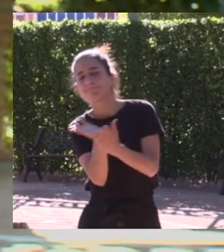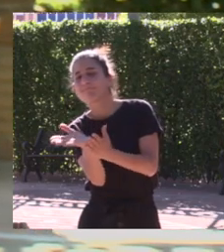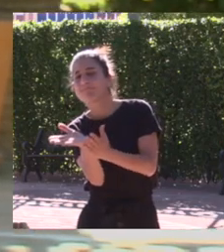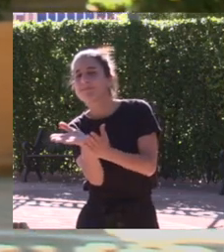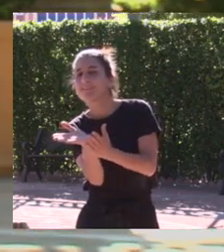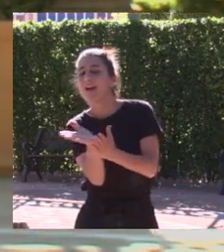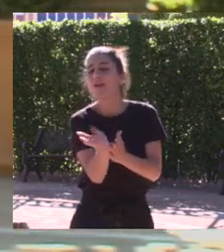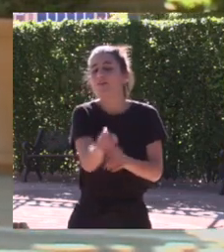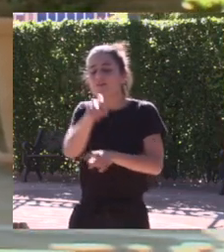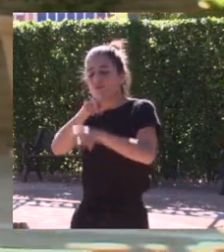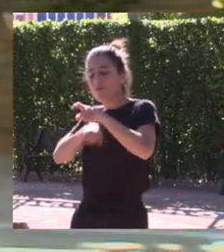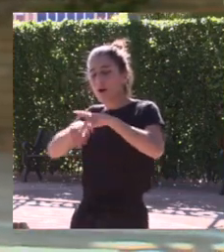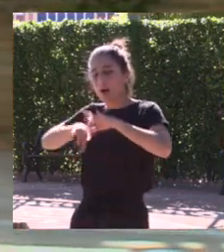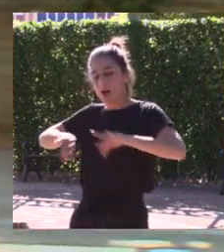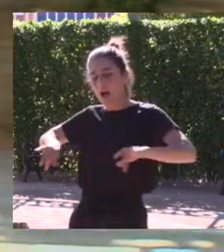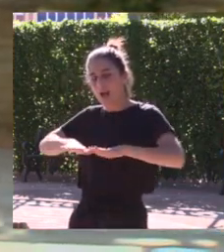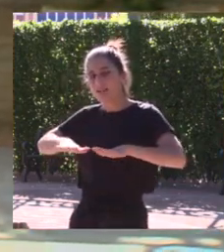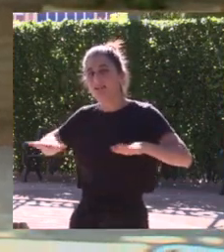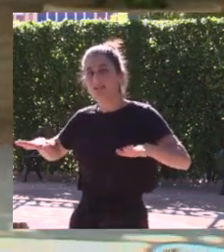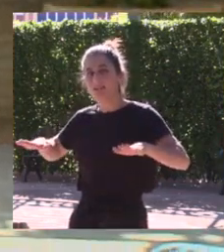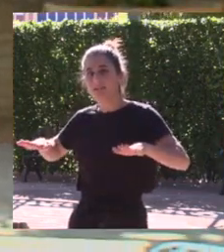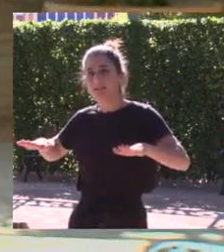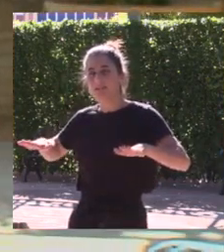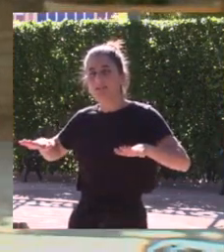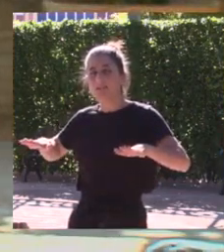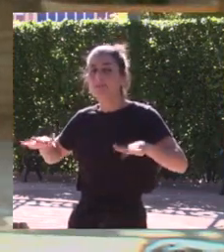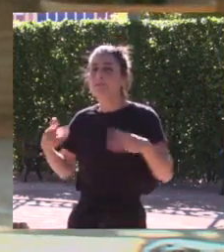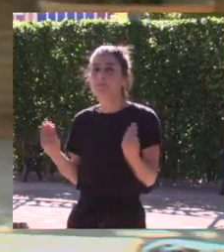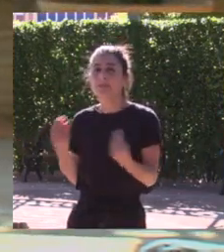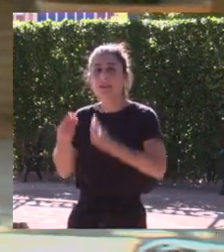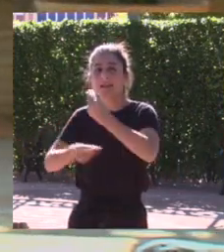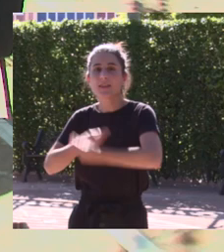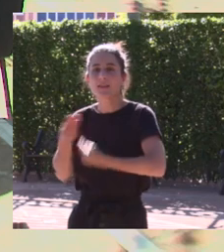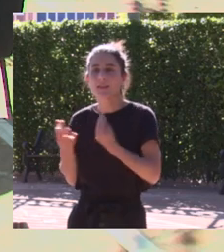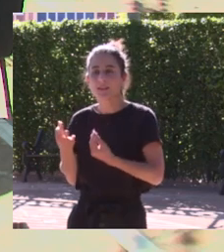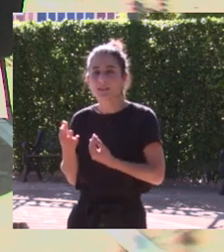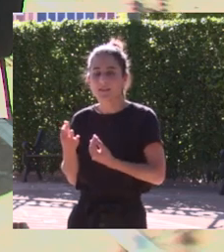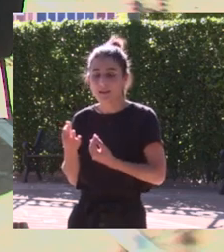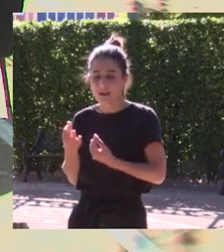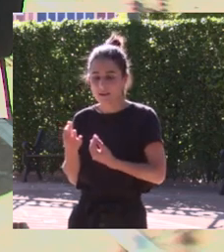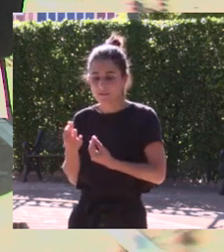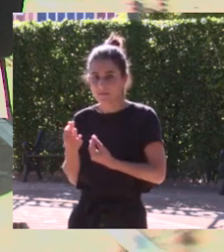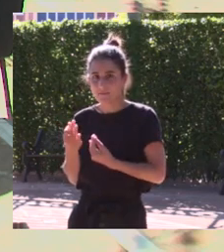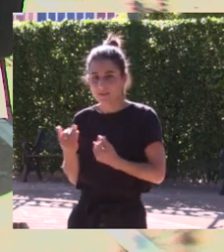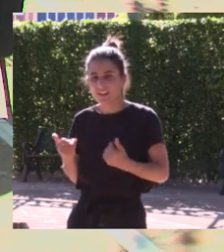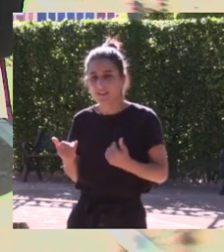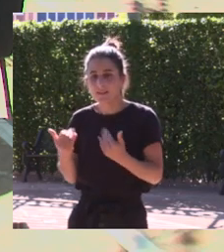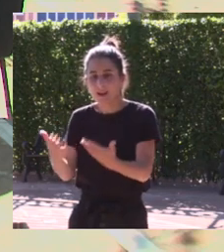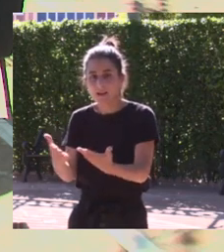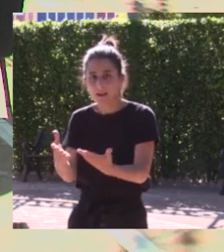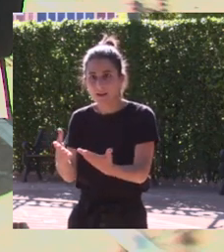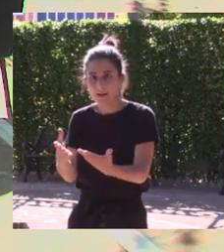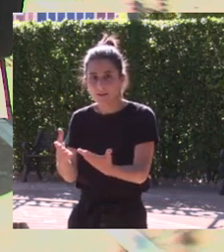y navegar en tierra navegar en tierra y devolver algo a tantos sitios de donde